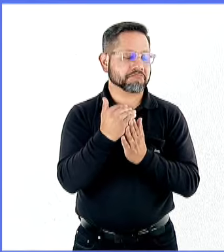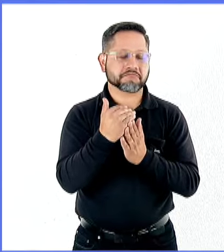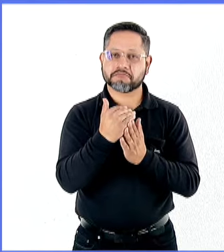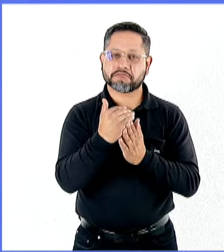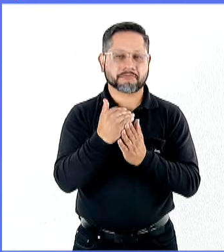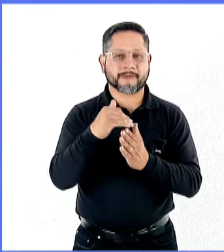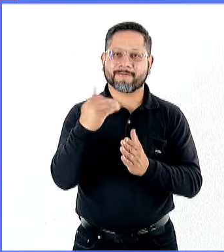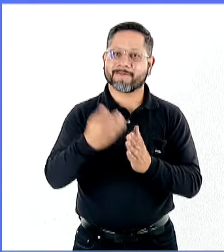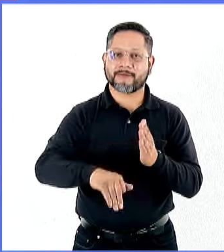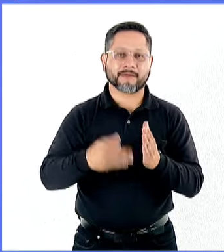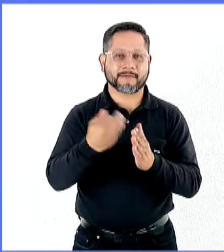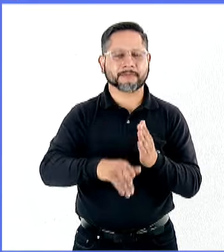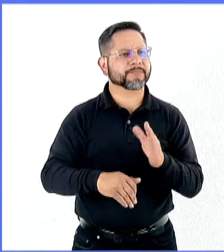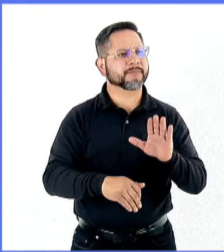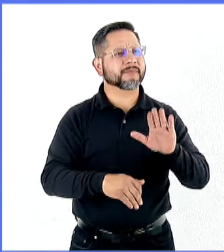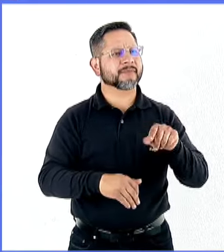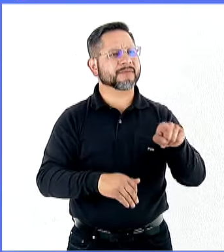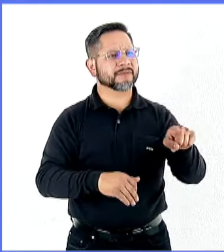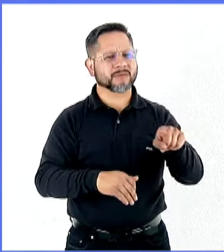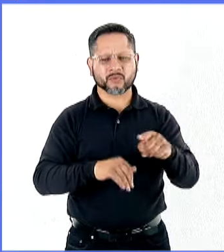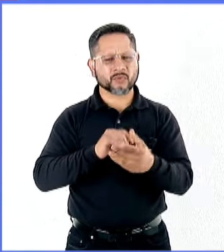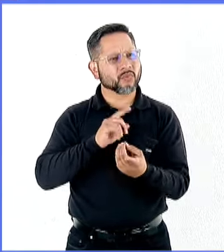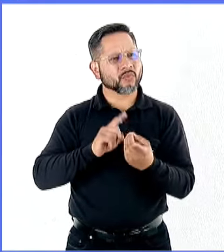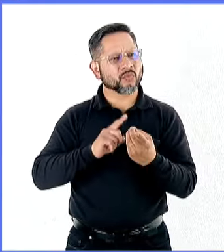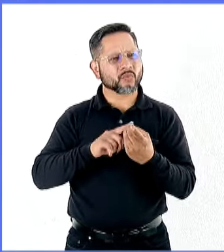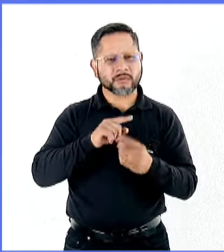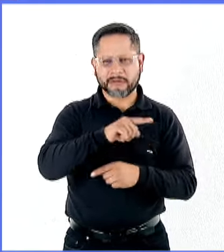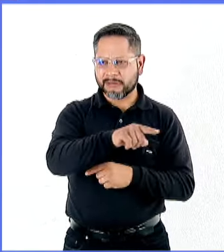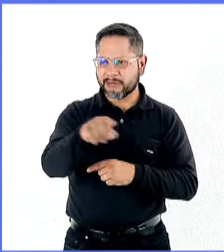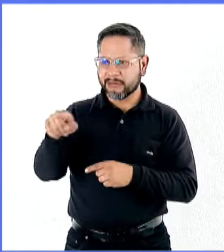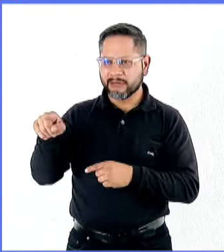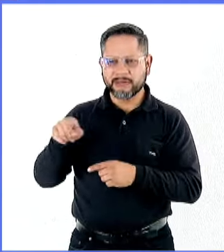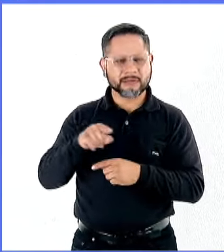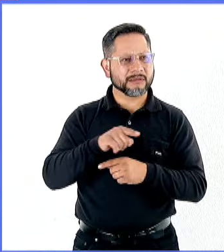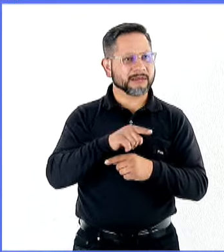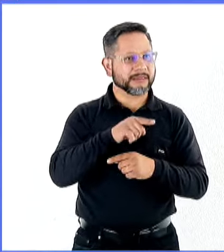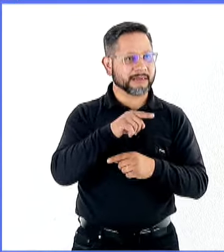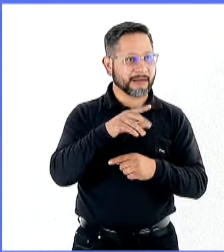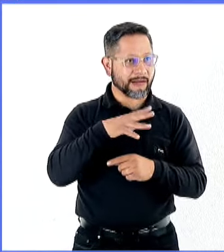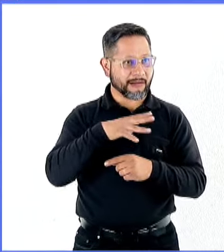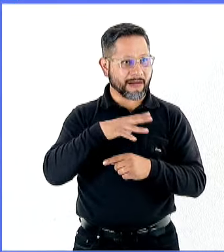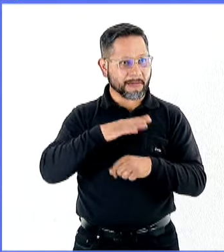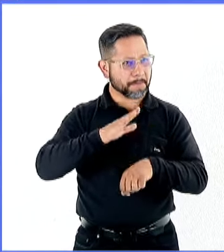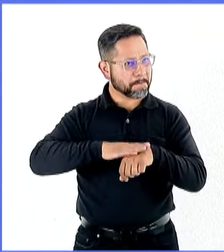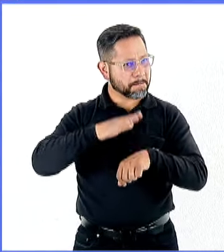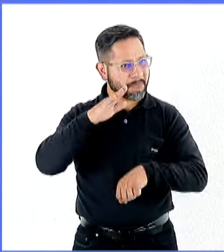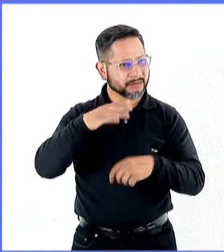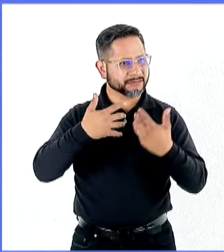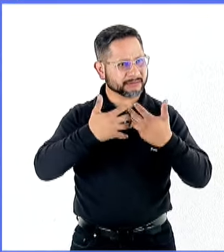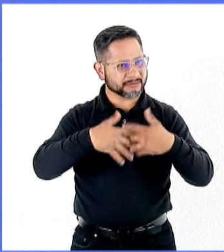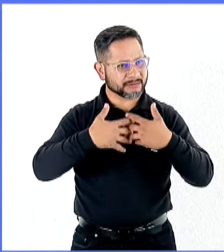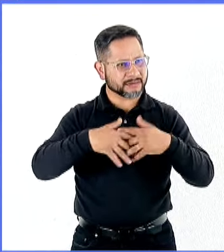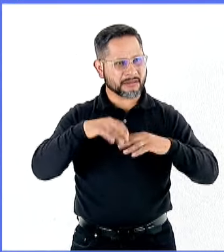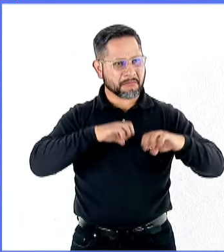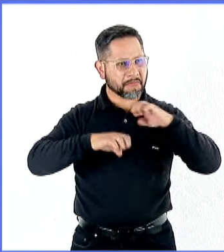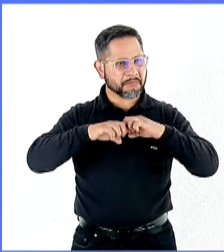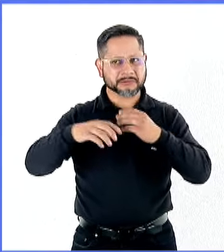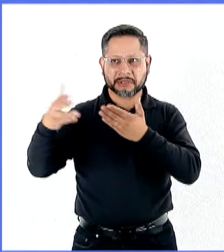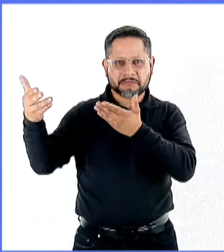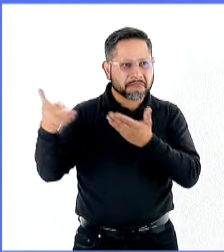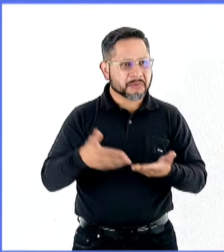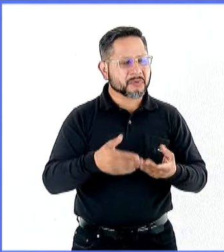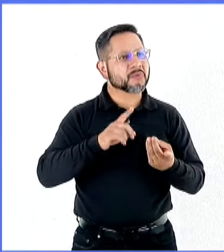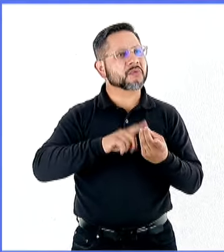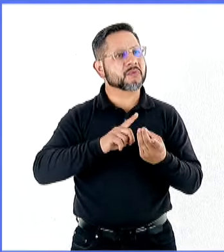¿Cuáles son algunos de estos sectores que han sido más demandados para esta forma de producir y de comercializar? Me